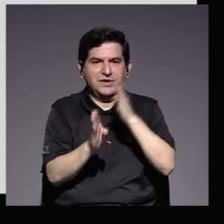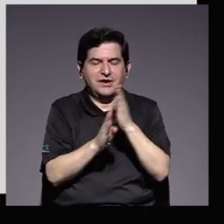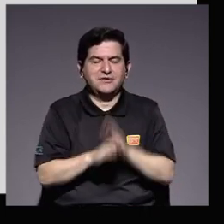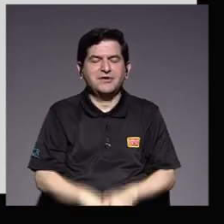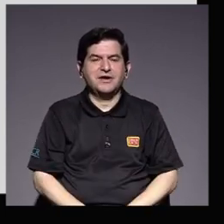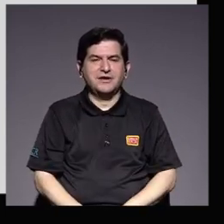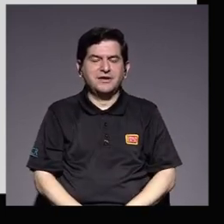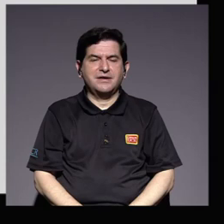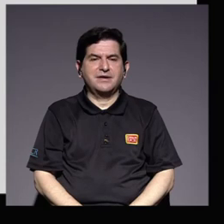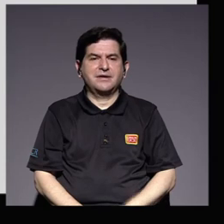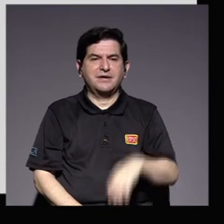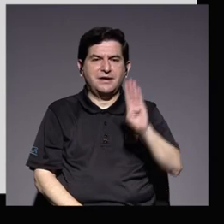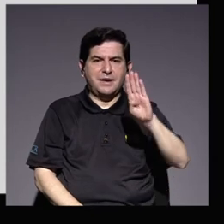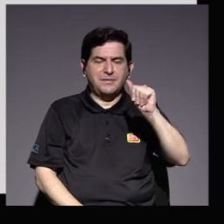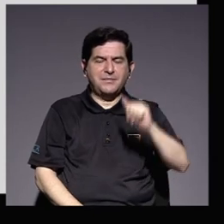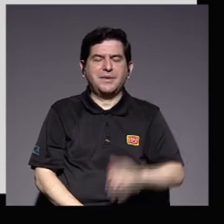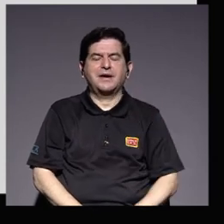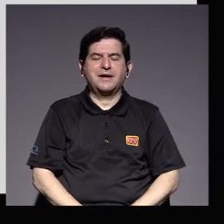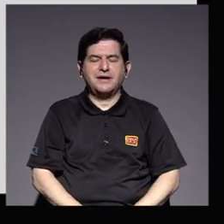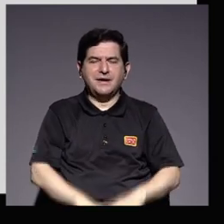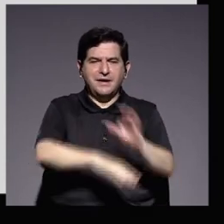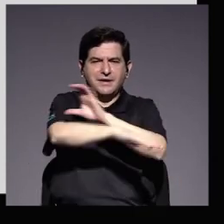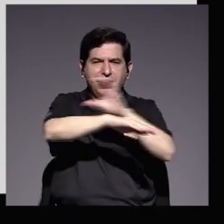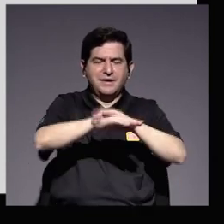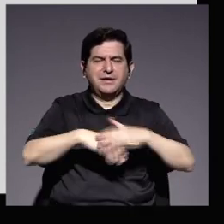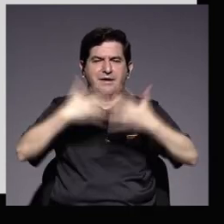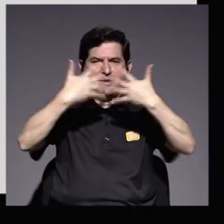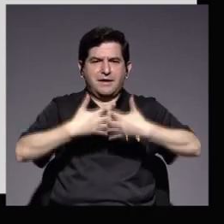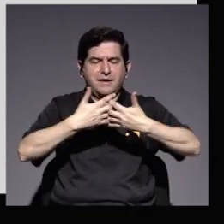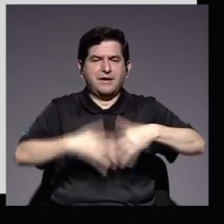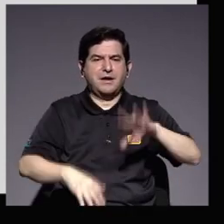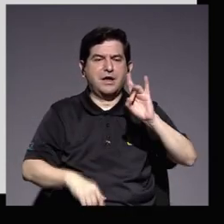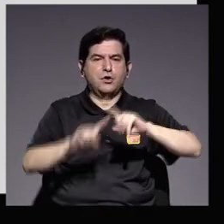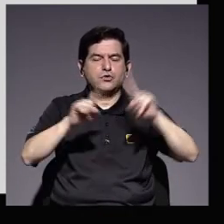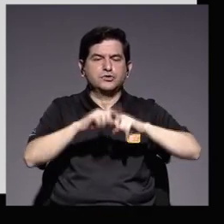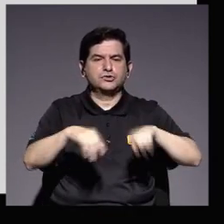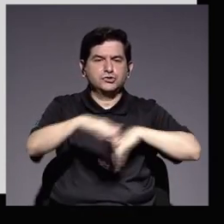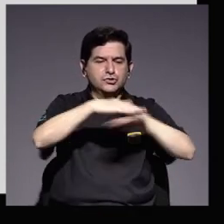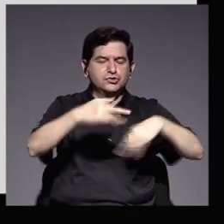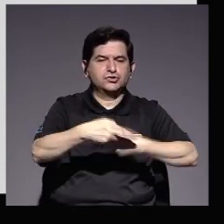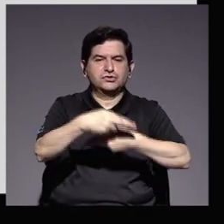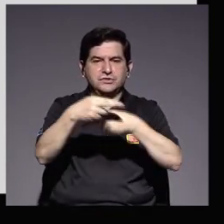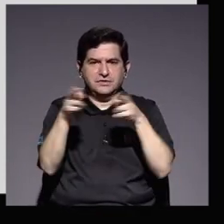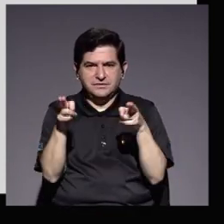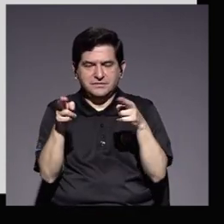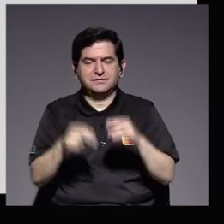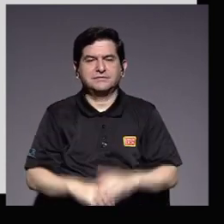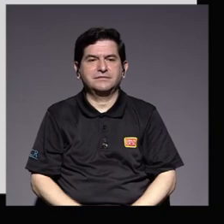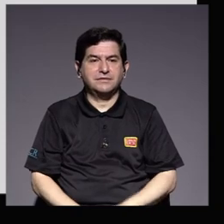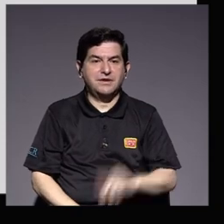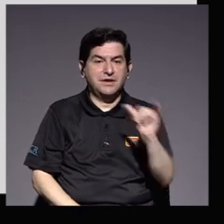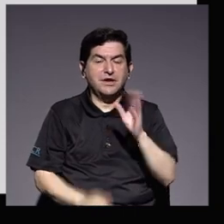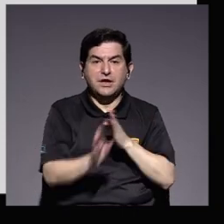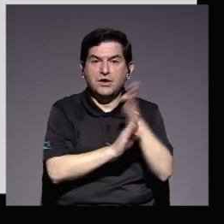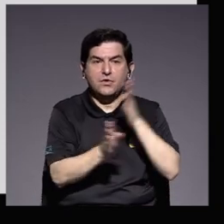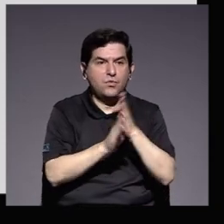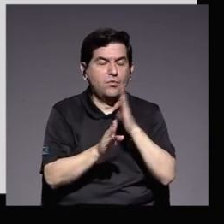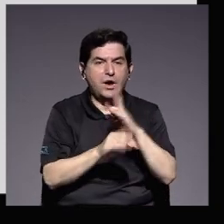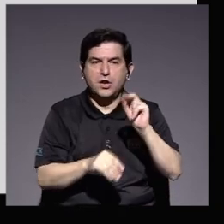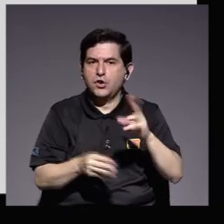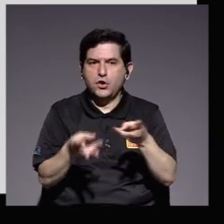de bachillerato en informática empresarial en 8 sedes y recintos, siendo una misma carrera no